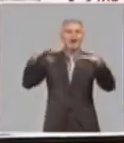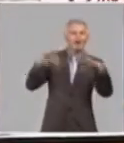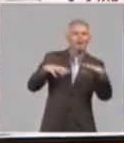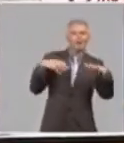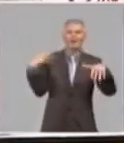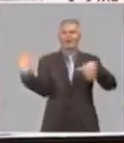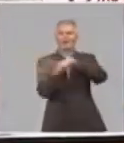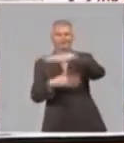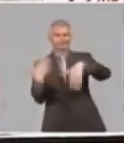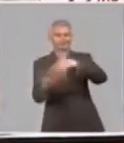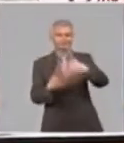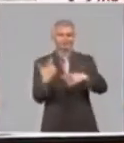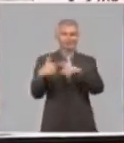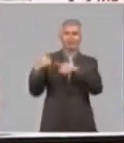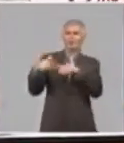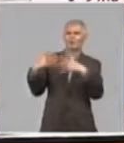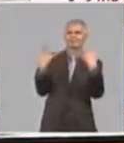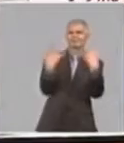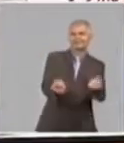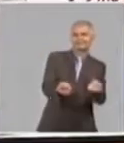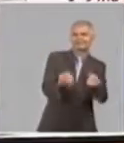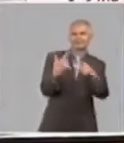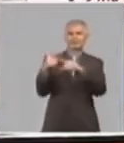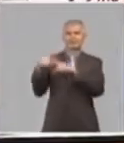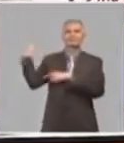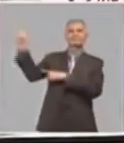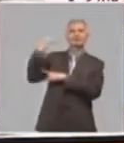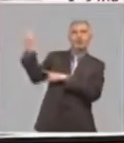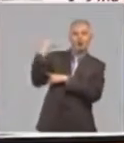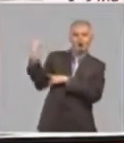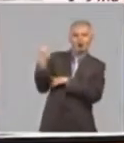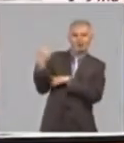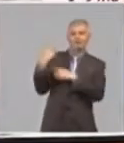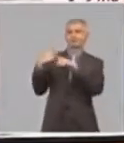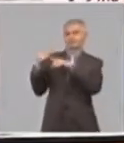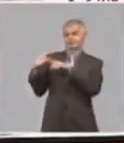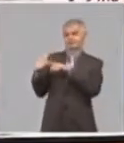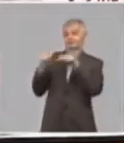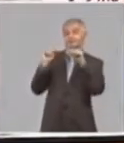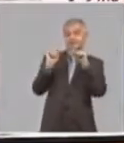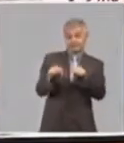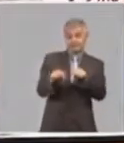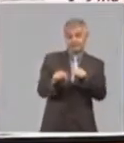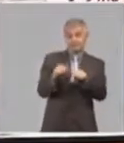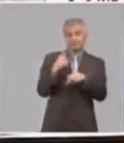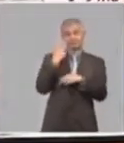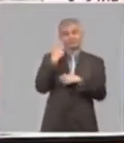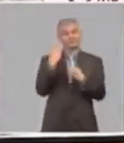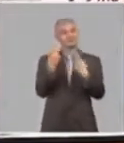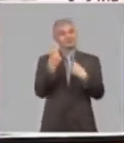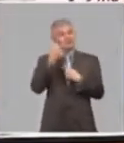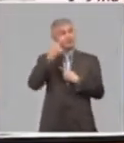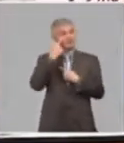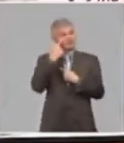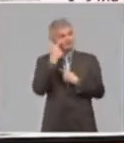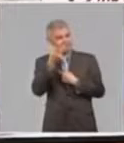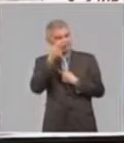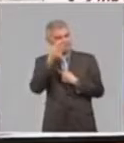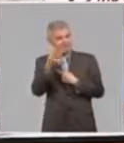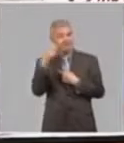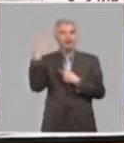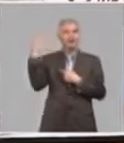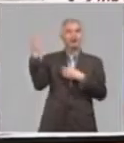lluvia y pudiera ser más ciclones. Entonces hay que observar qué ocurre. Los meteorólogos están observando,